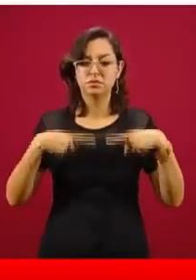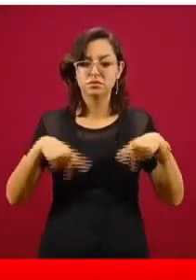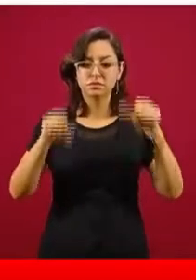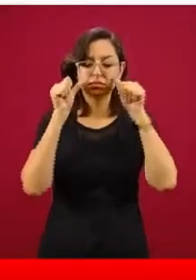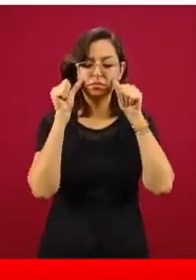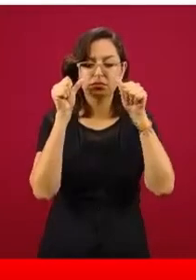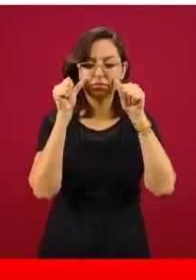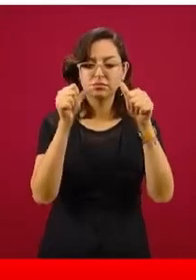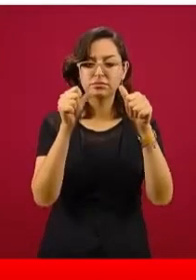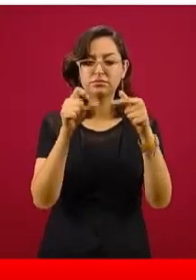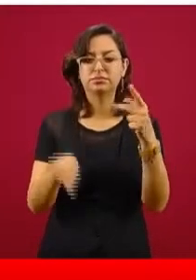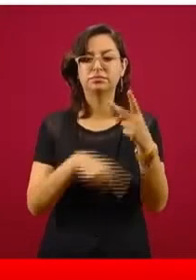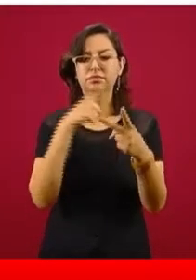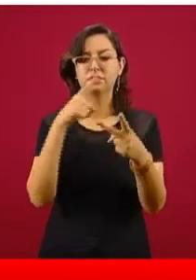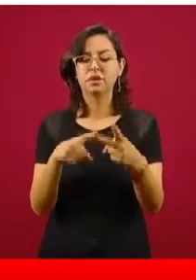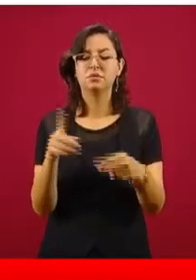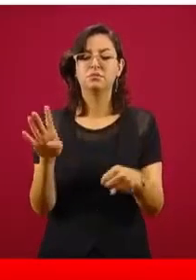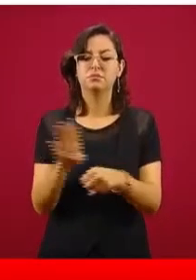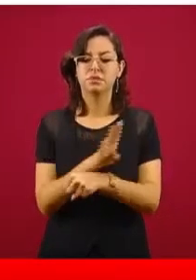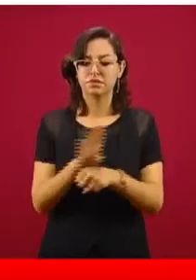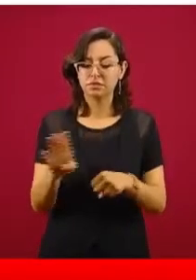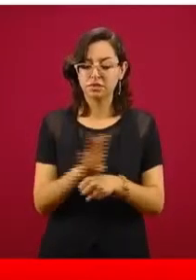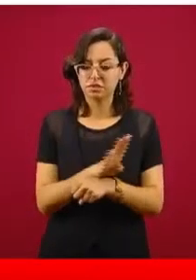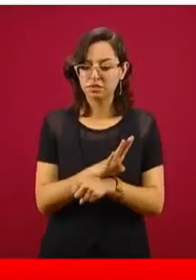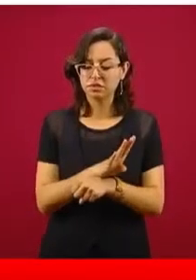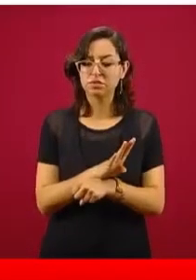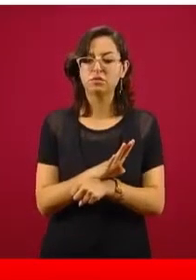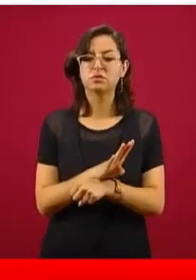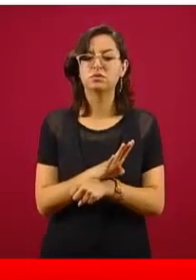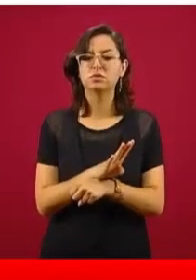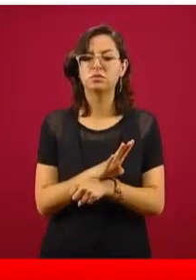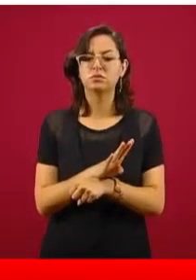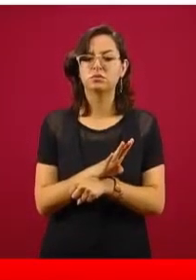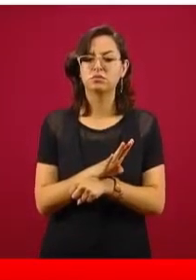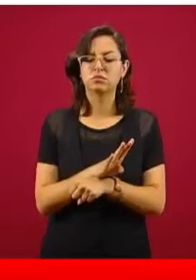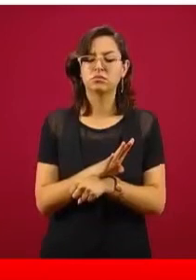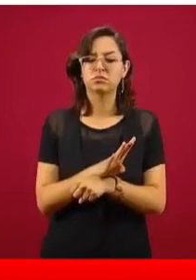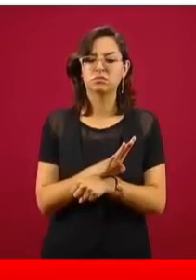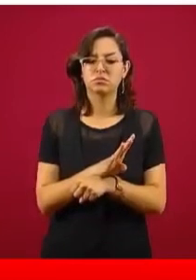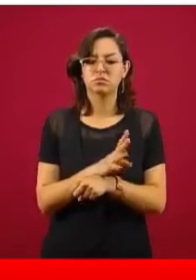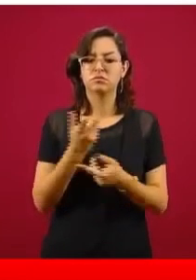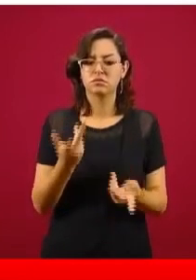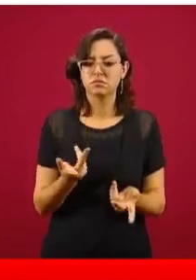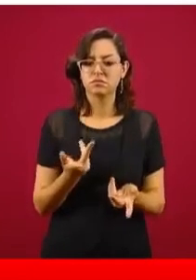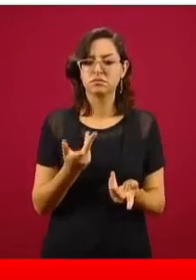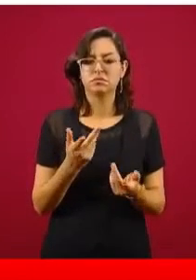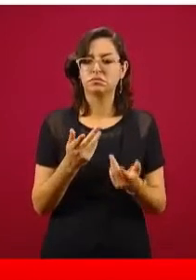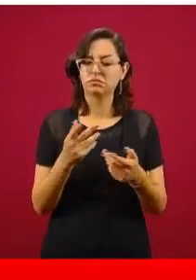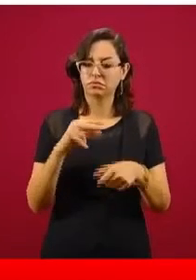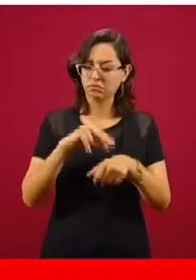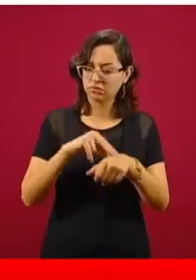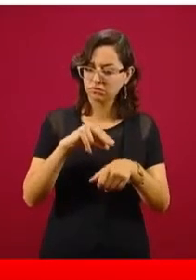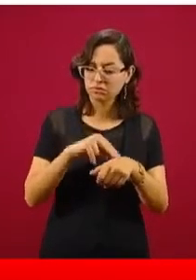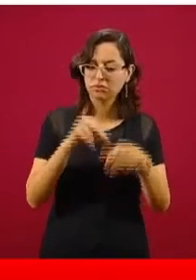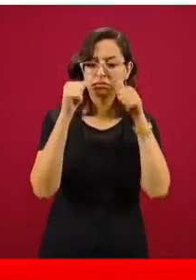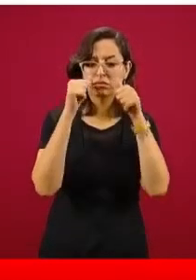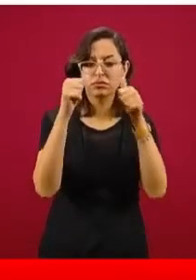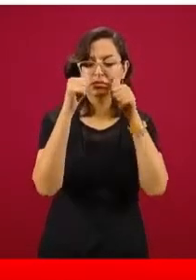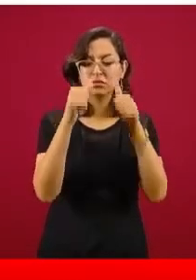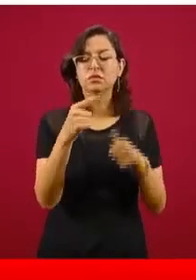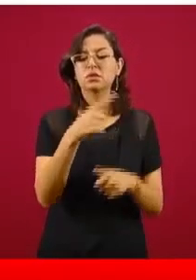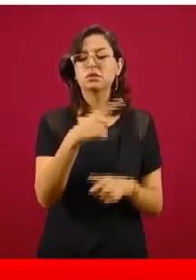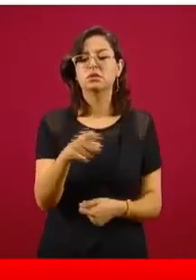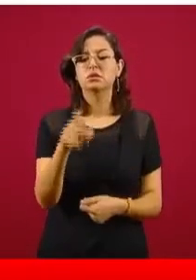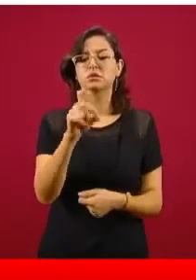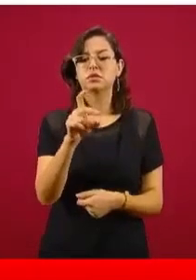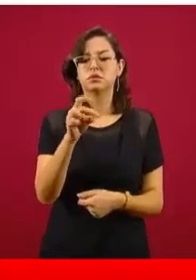El número de beneficiarios quiere decir a quienes hemos podido participar directamente para que tengan atención médica, 133 mil